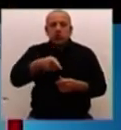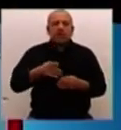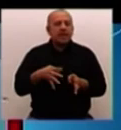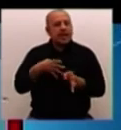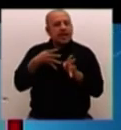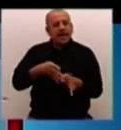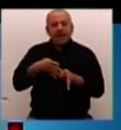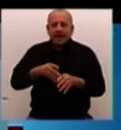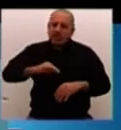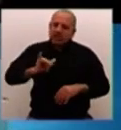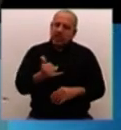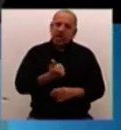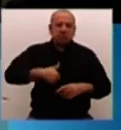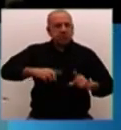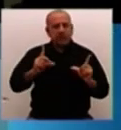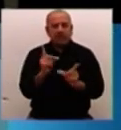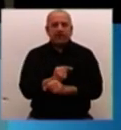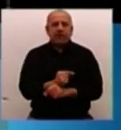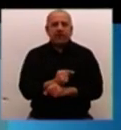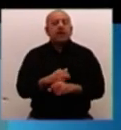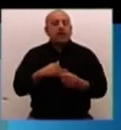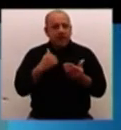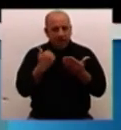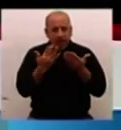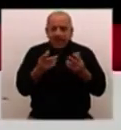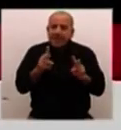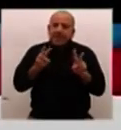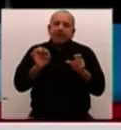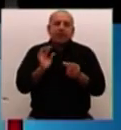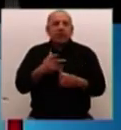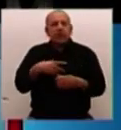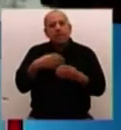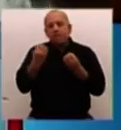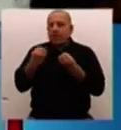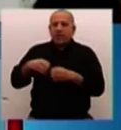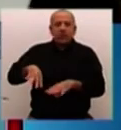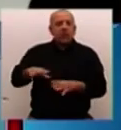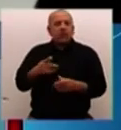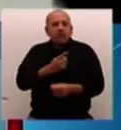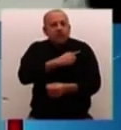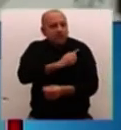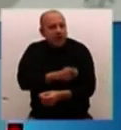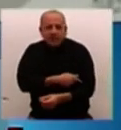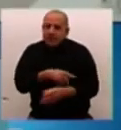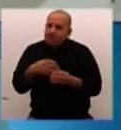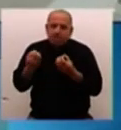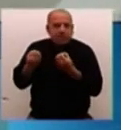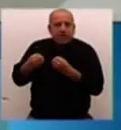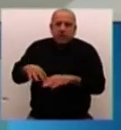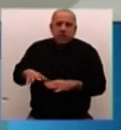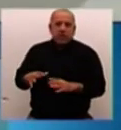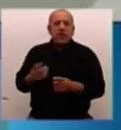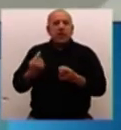quedó sin combustible. Ahora vamos a hablar de combustible. Sí, que tiene que ver de vuelta con el Nobel. Pero lo cierto es que parece poco